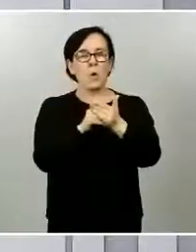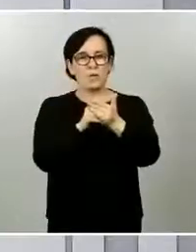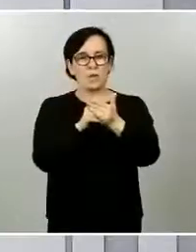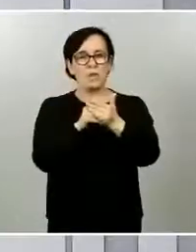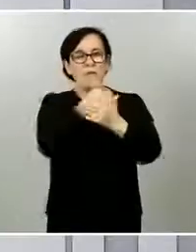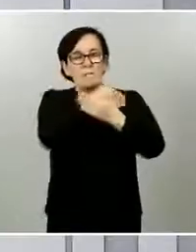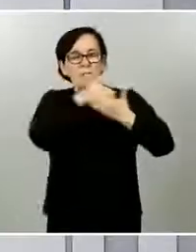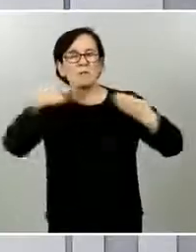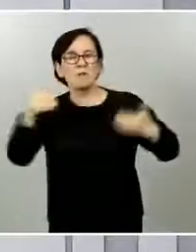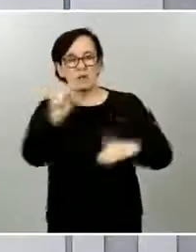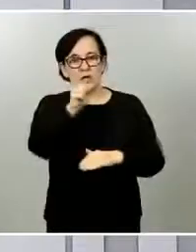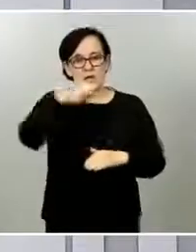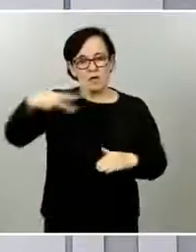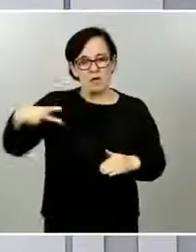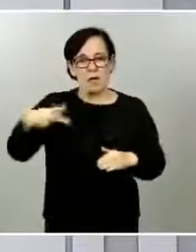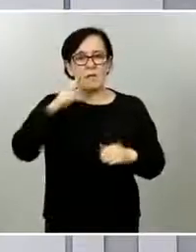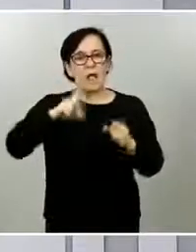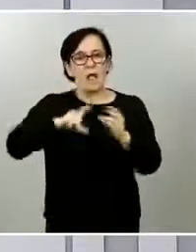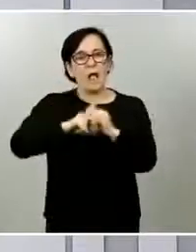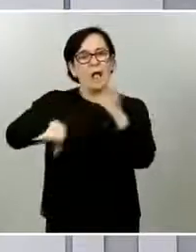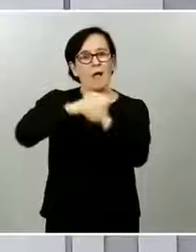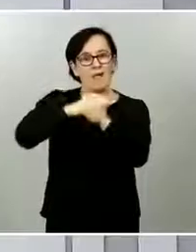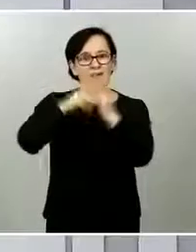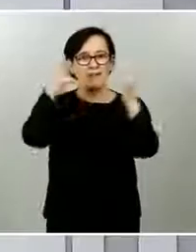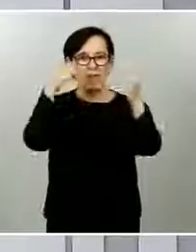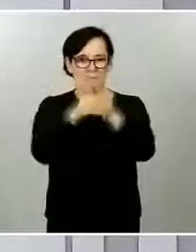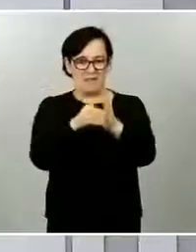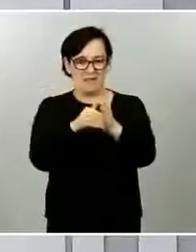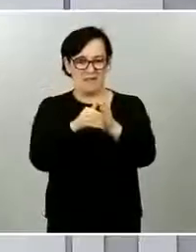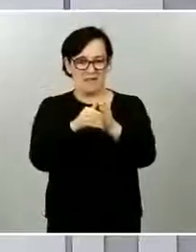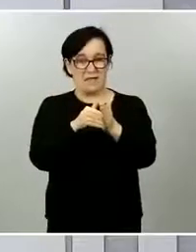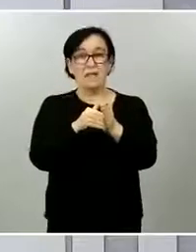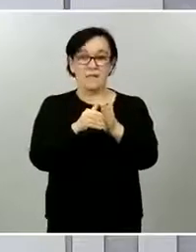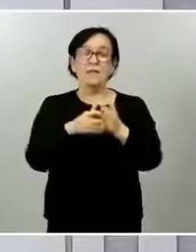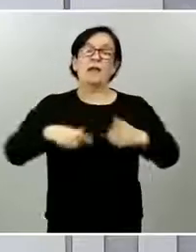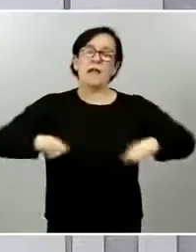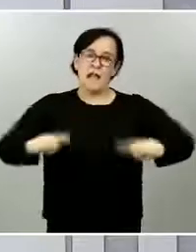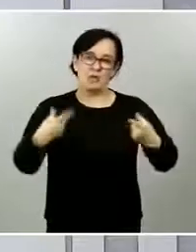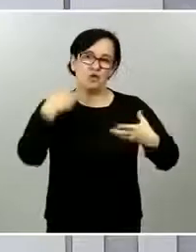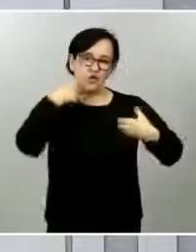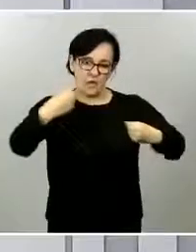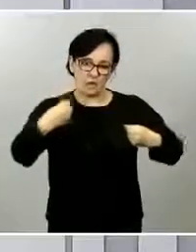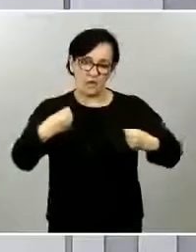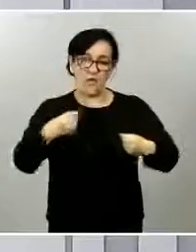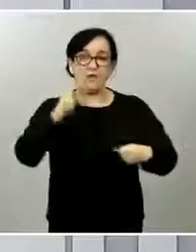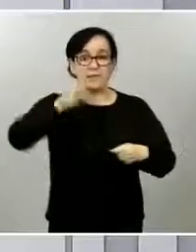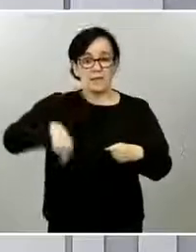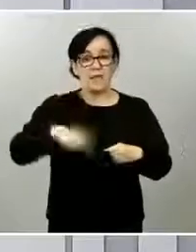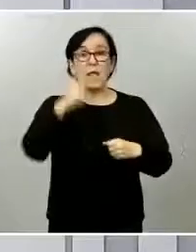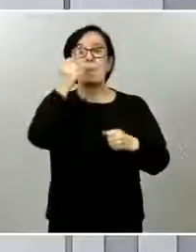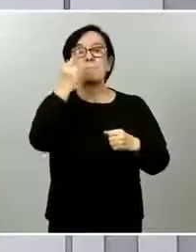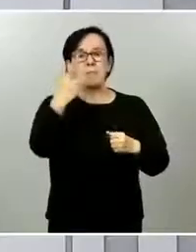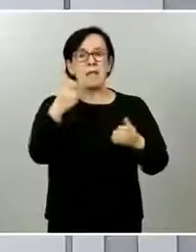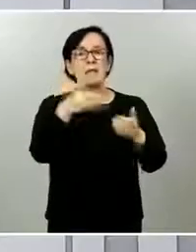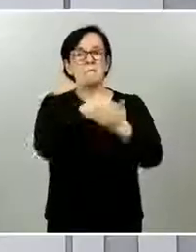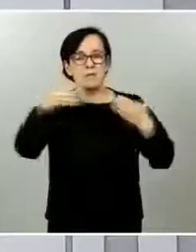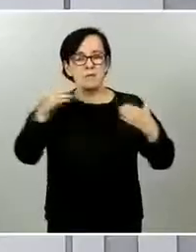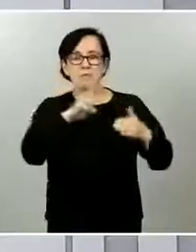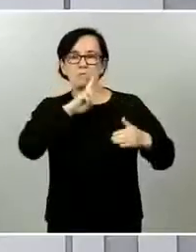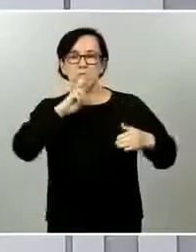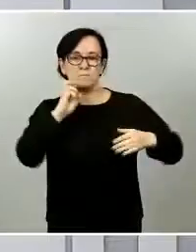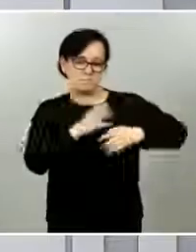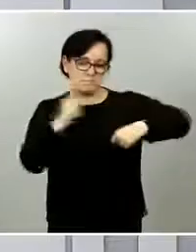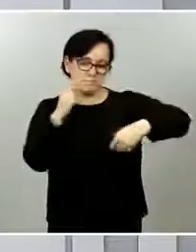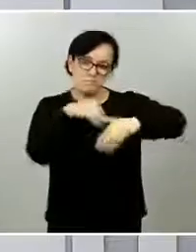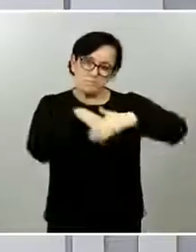pruebas realizadas a los ciudadanos. Y, por otra parte, también en una segunda fase se van a habilitar otros 4.000 millones de euros